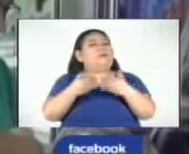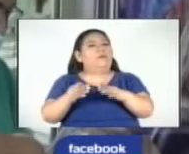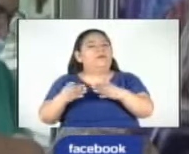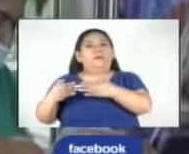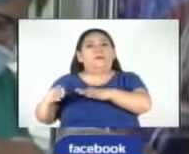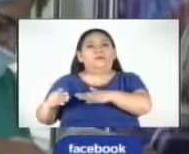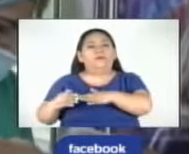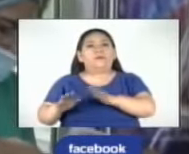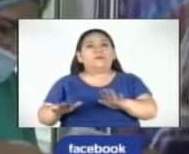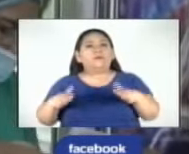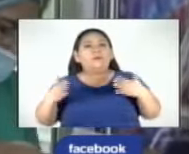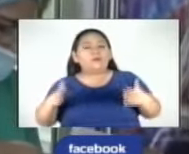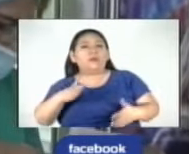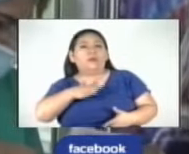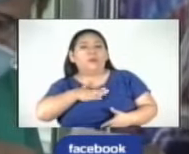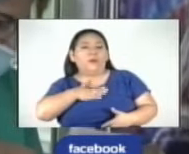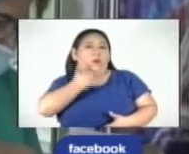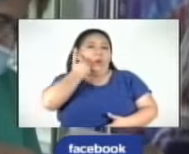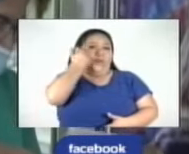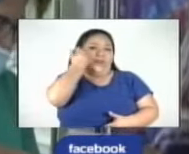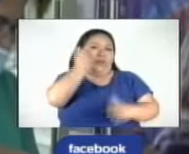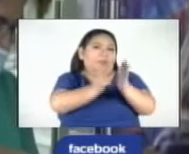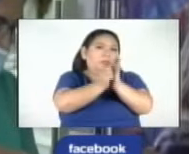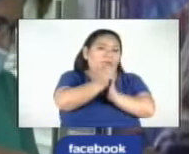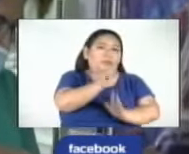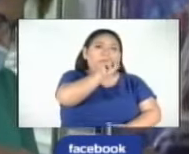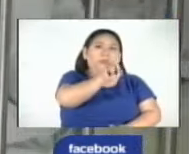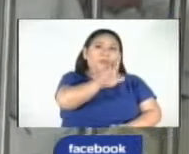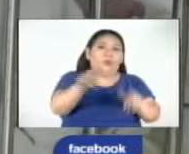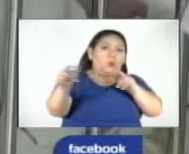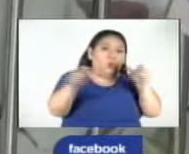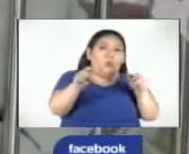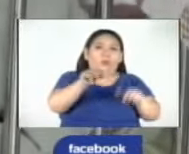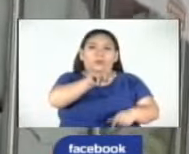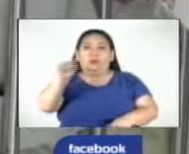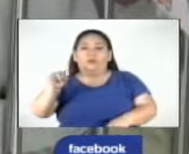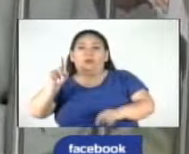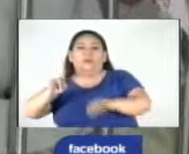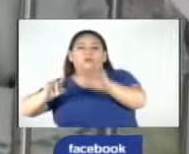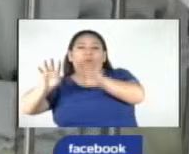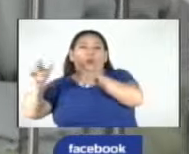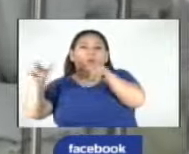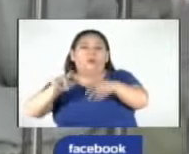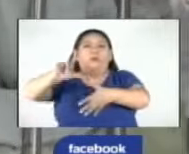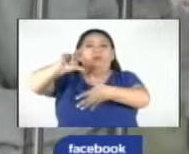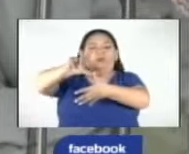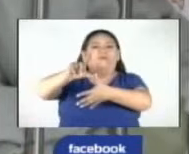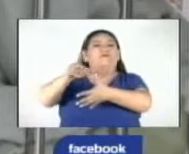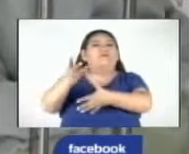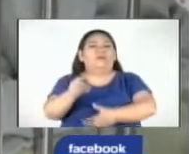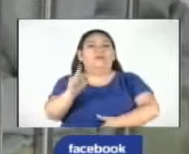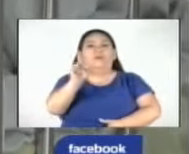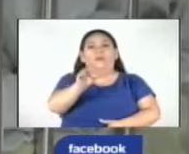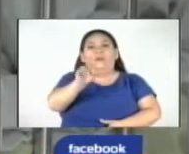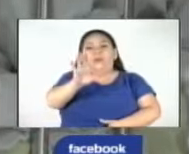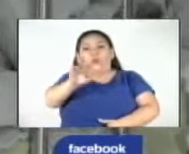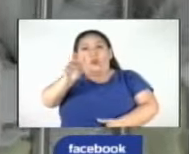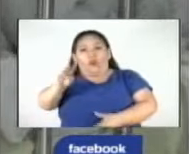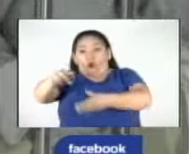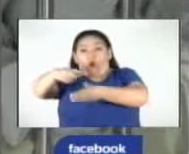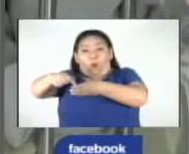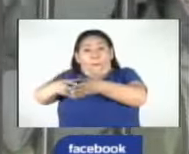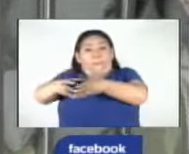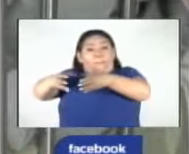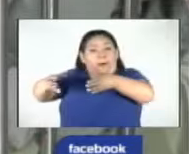grande. La incidencia de cáncer en jóvenes entre 15 y 19 años en América Latina y el Caribe es de 152 por millón,